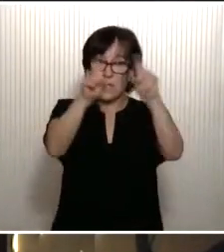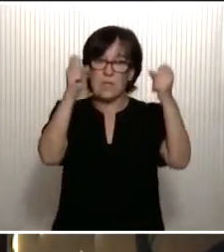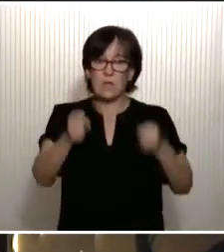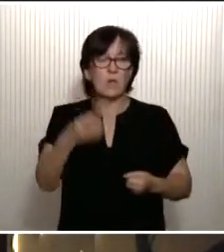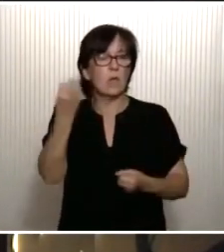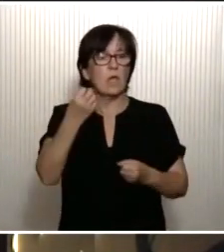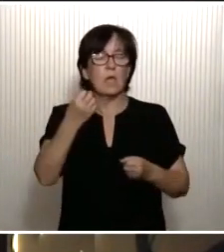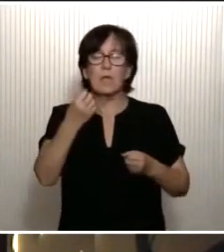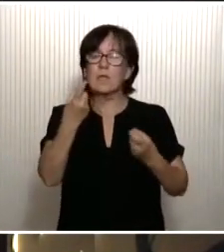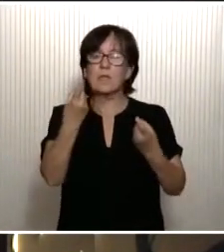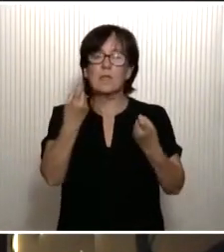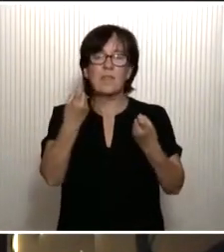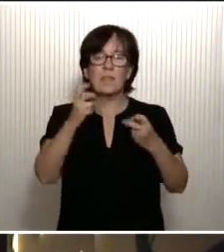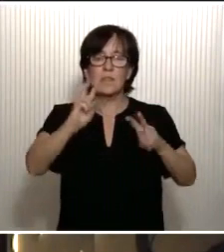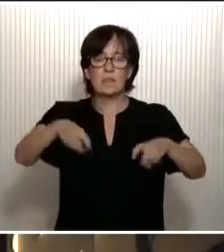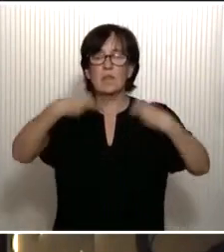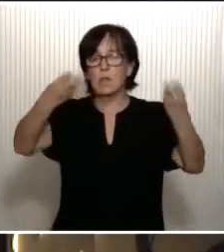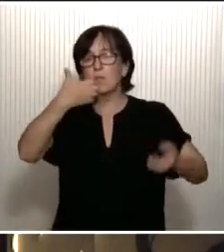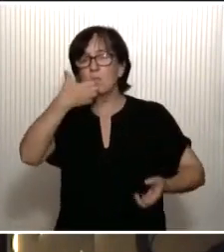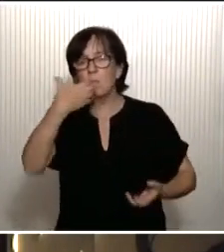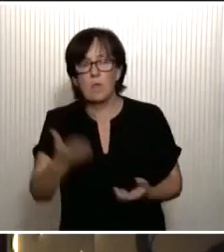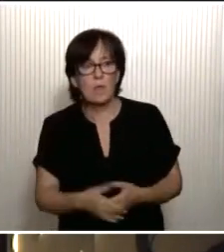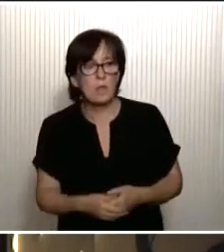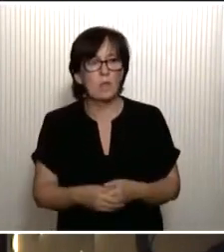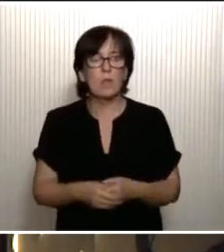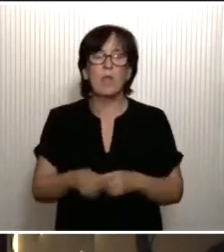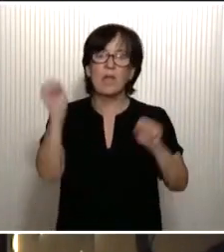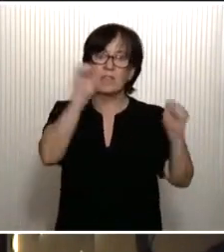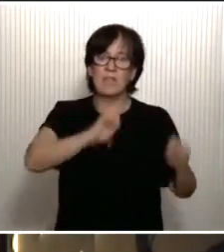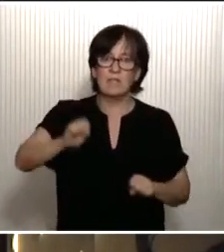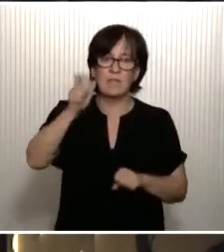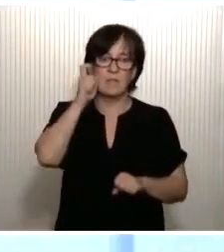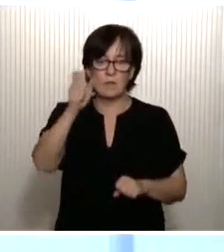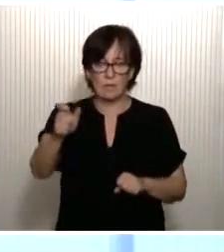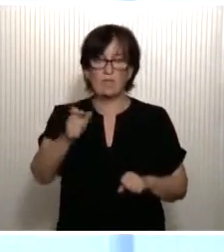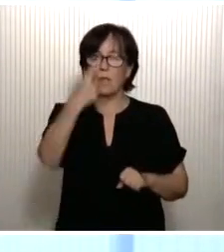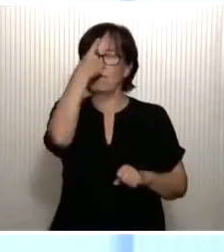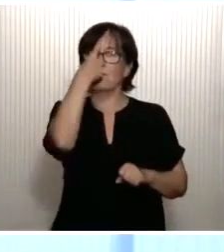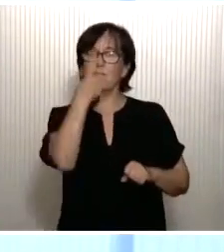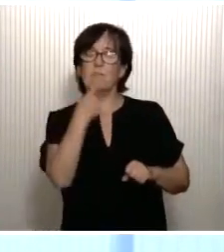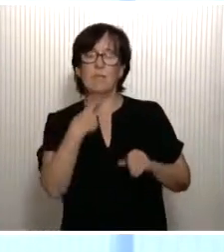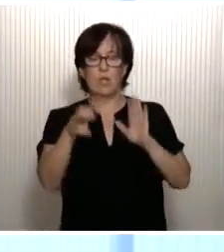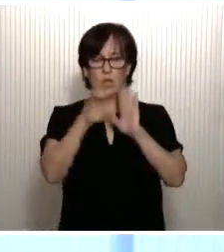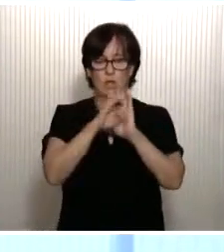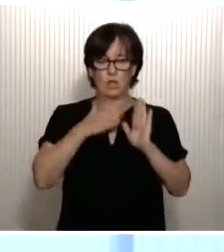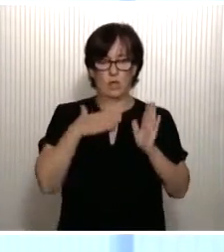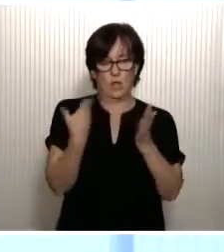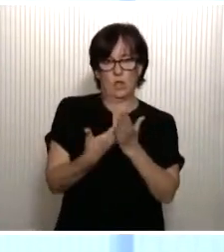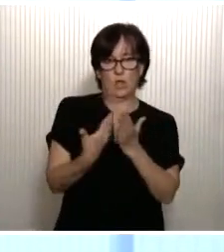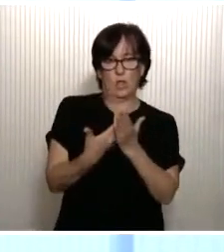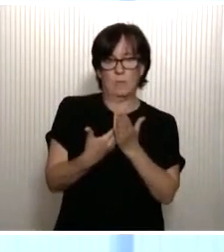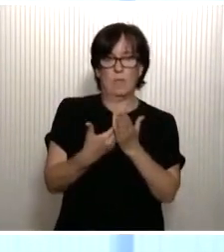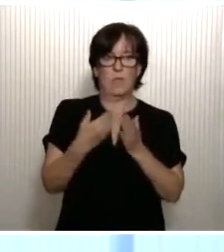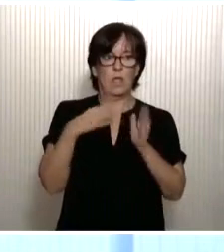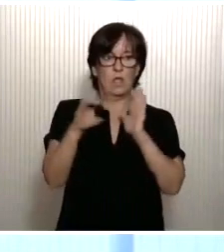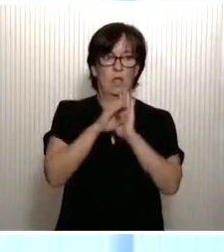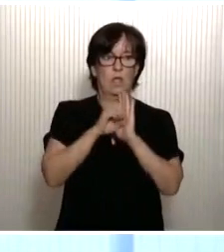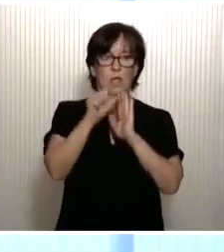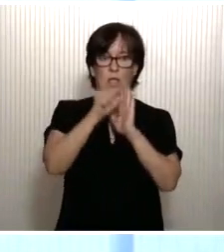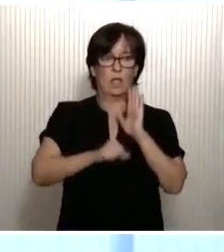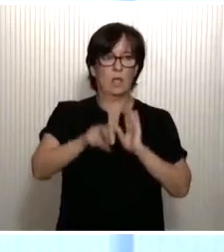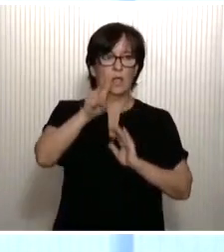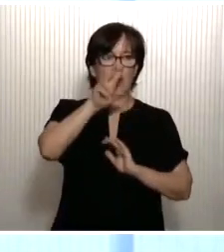necesitan de renovación, como es, por ejemplo, el Defensor del Pueblo, una figura constitucional que contempla nuestra Constitución en el artículo